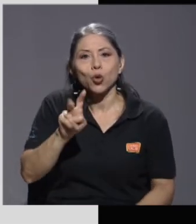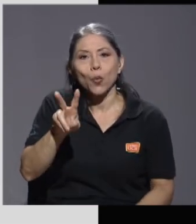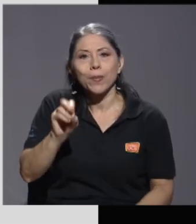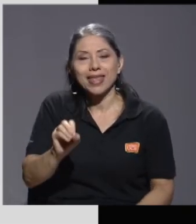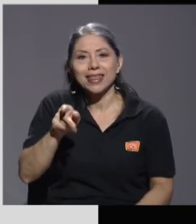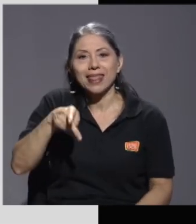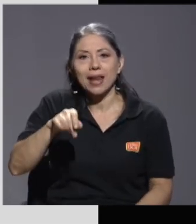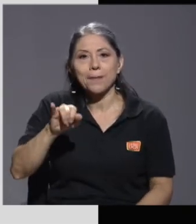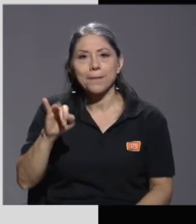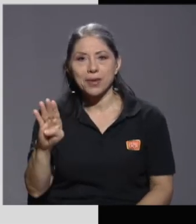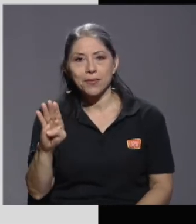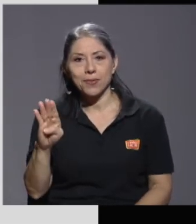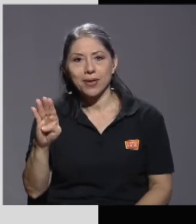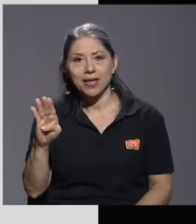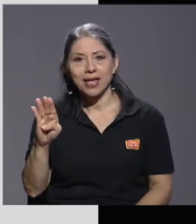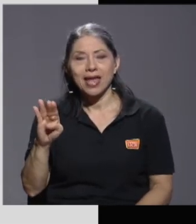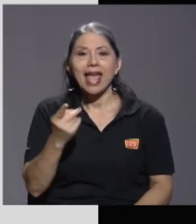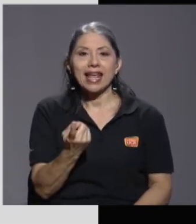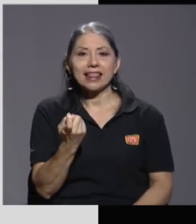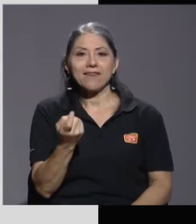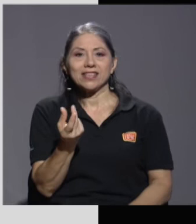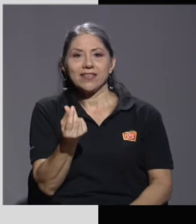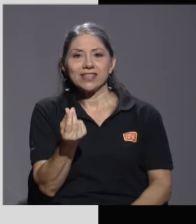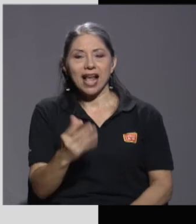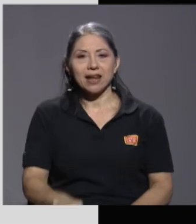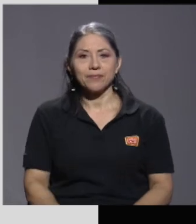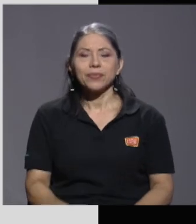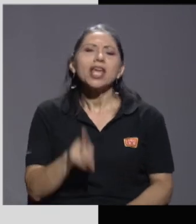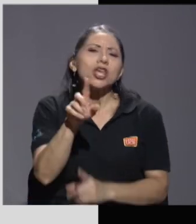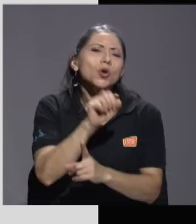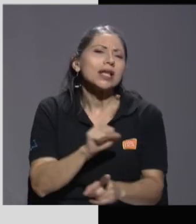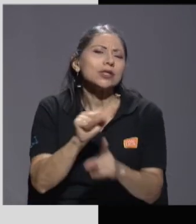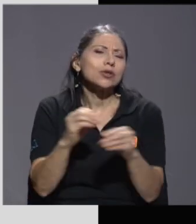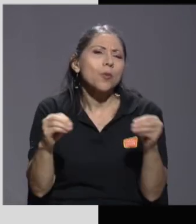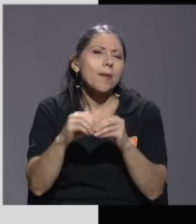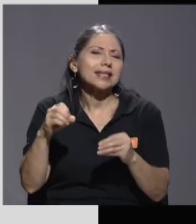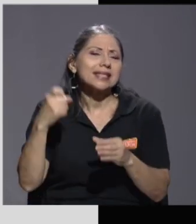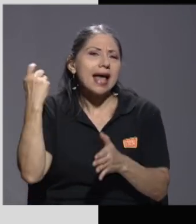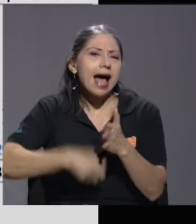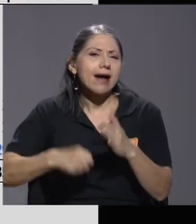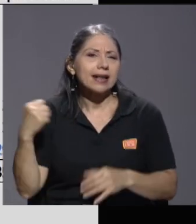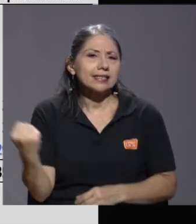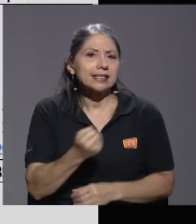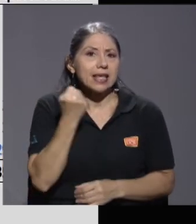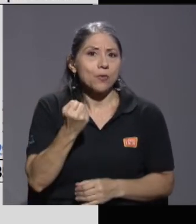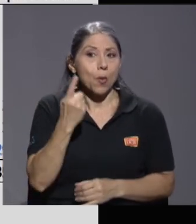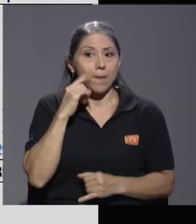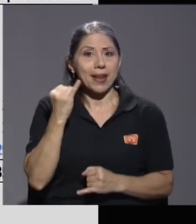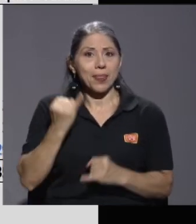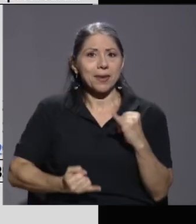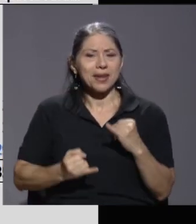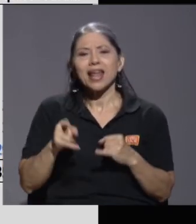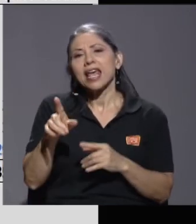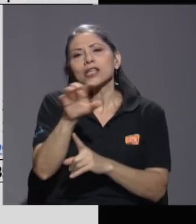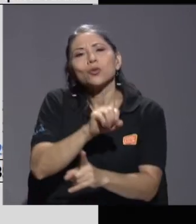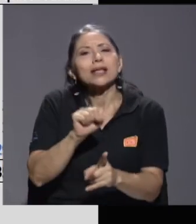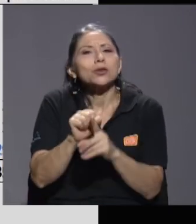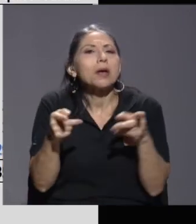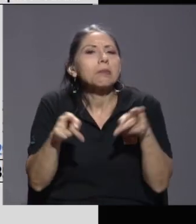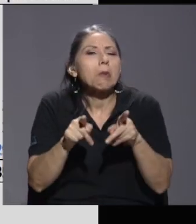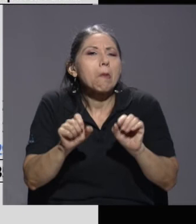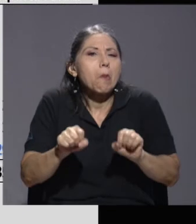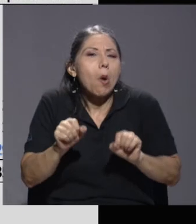Producto Interno Bruto en déficit fiscal. Y un escenario un poco más agresivo, que ya es el último con el que termino, es el escenario en donde se